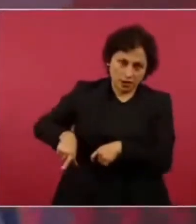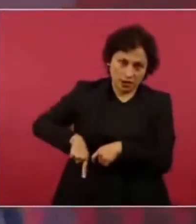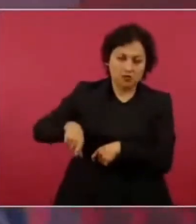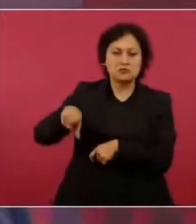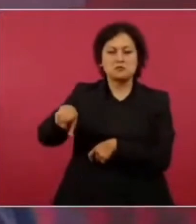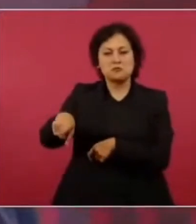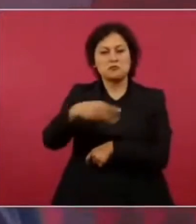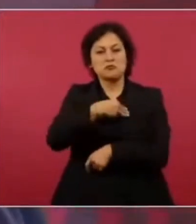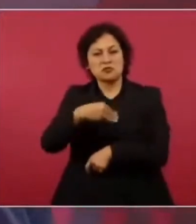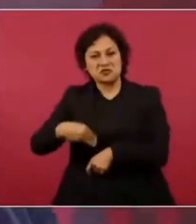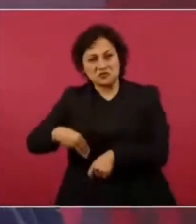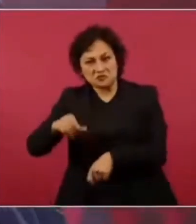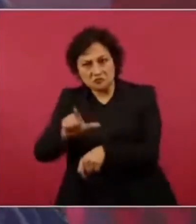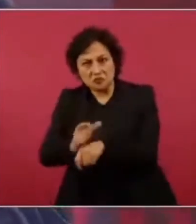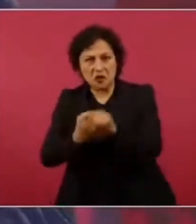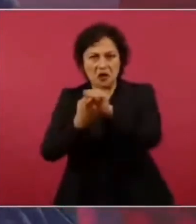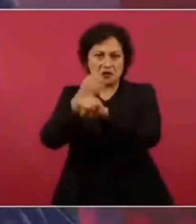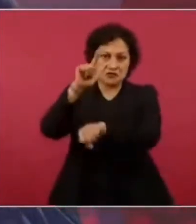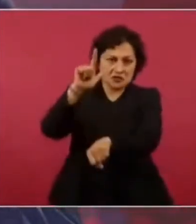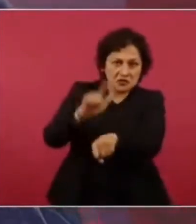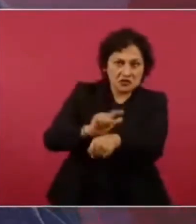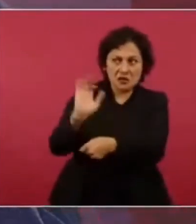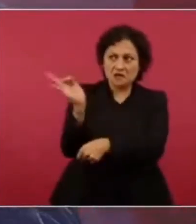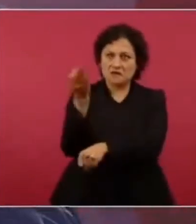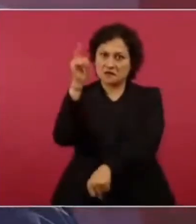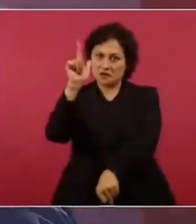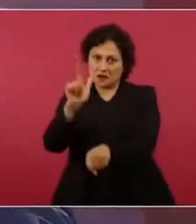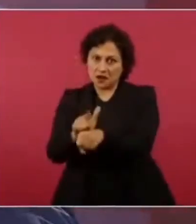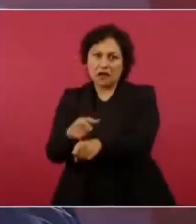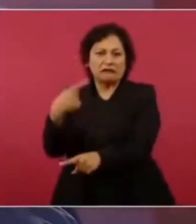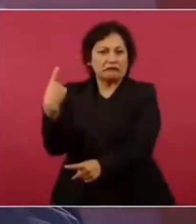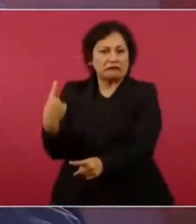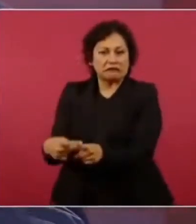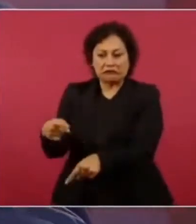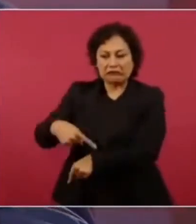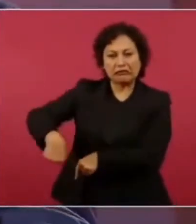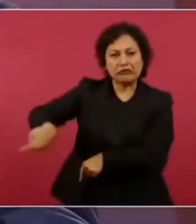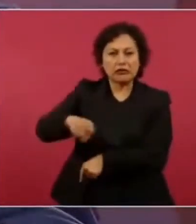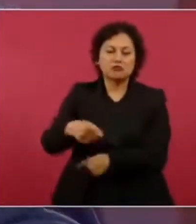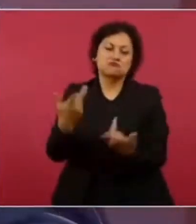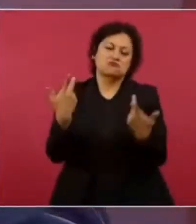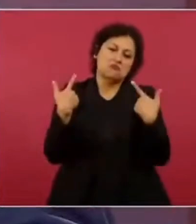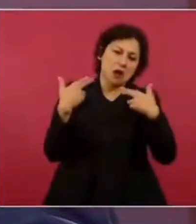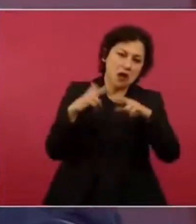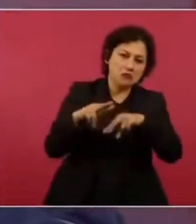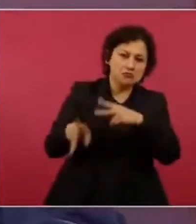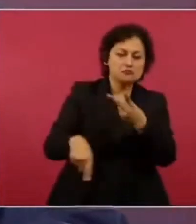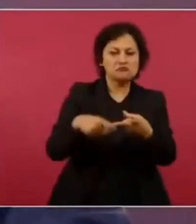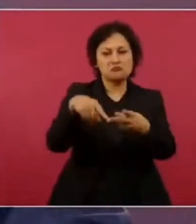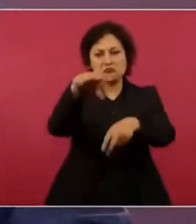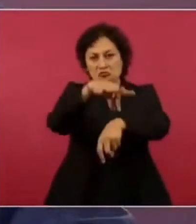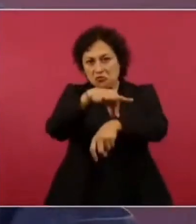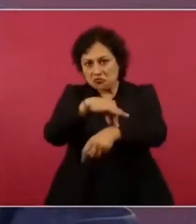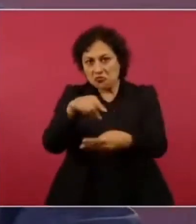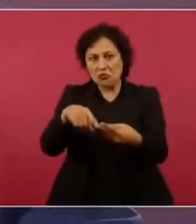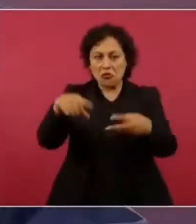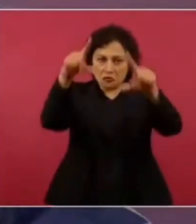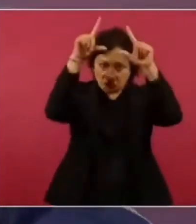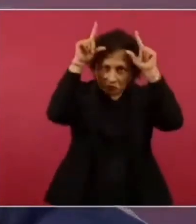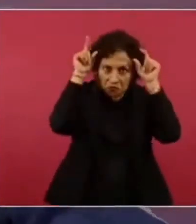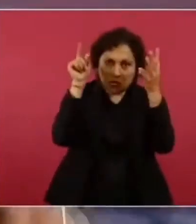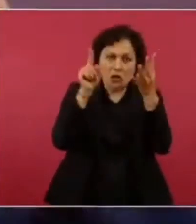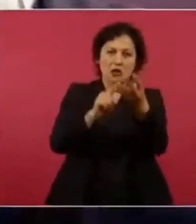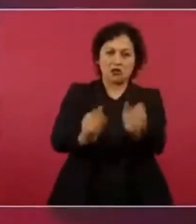gobierno federal maestros médicos enfermeras soldados marinos